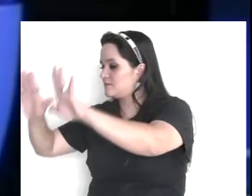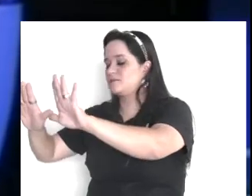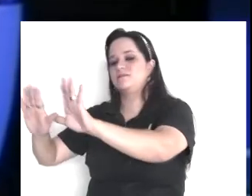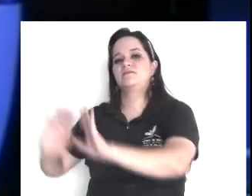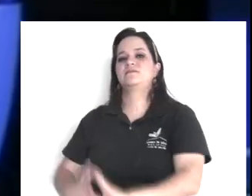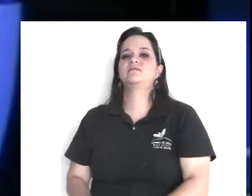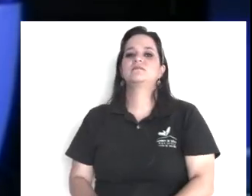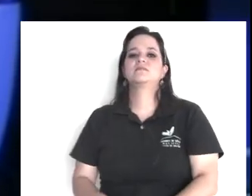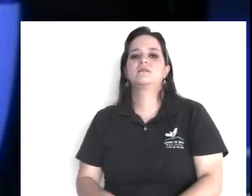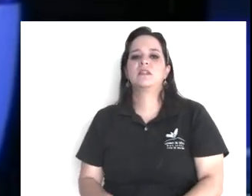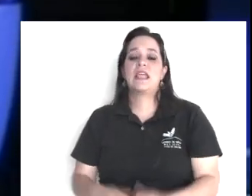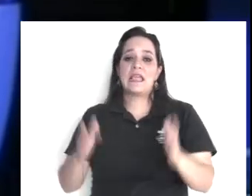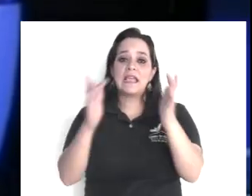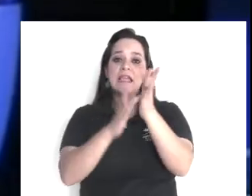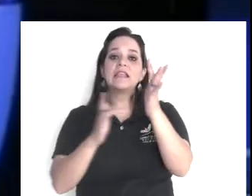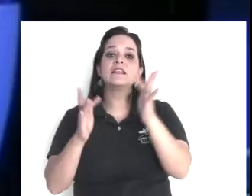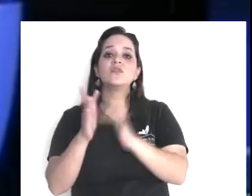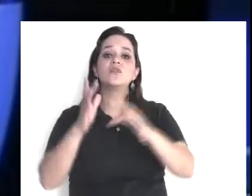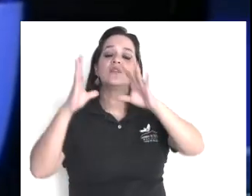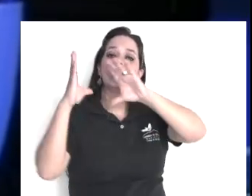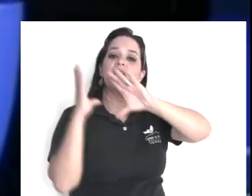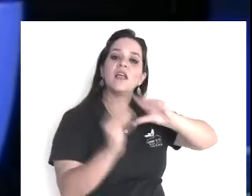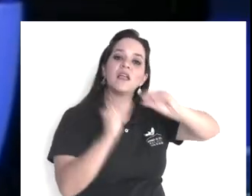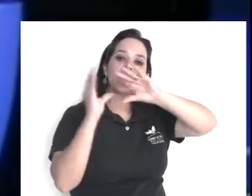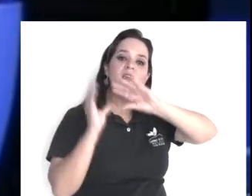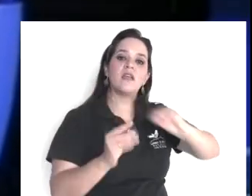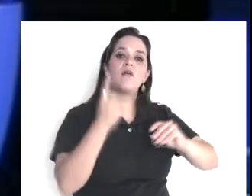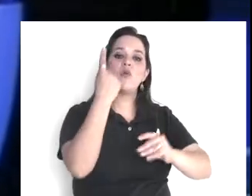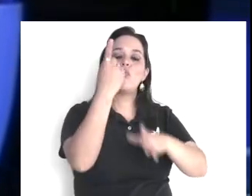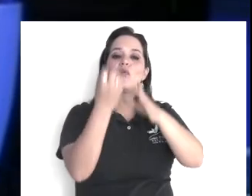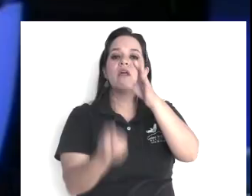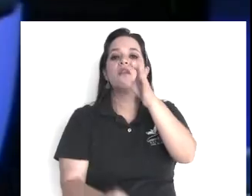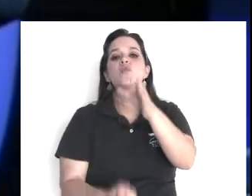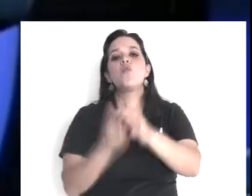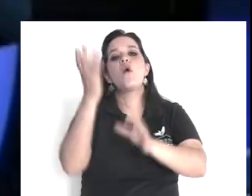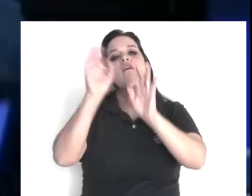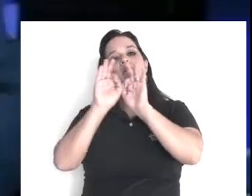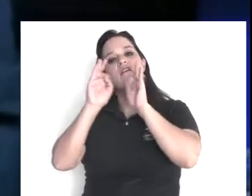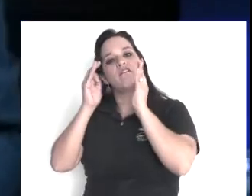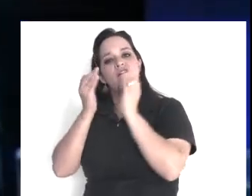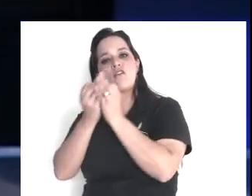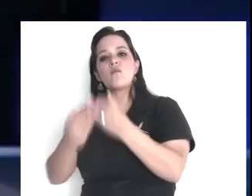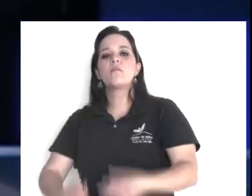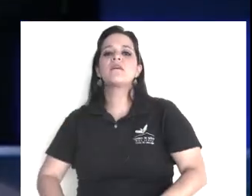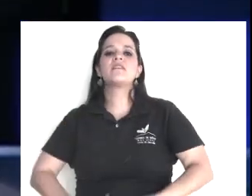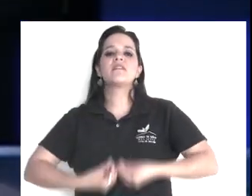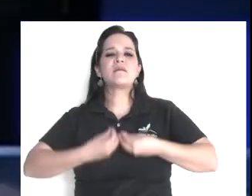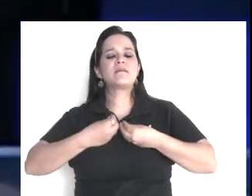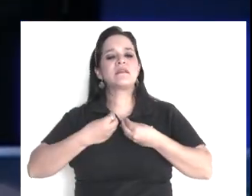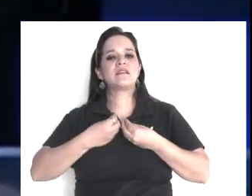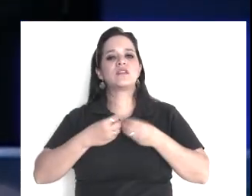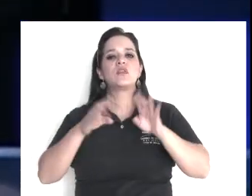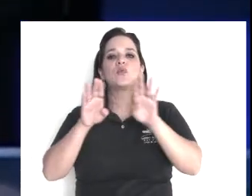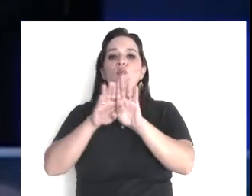un estilo de vida, mucho más, sublime diría yo,